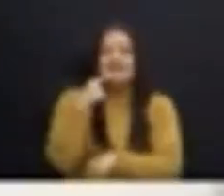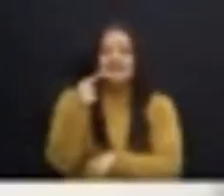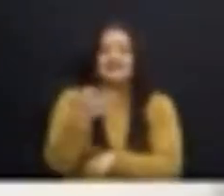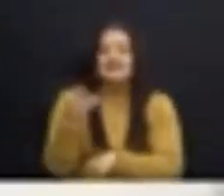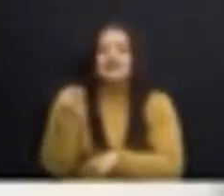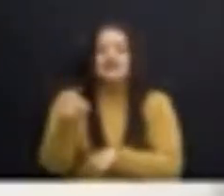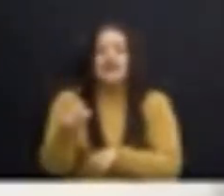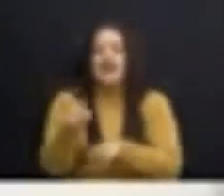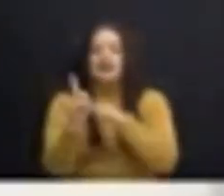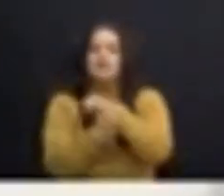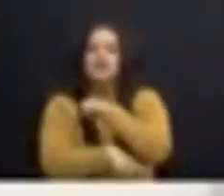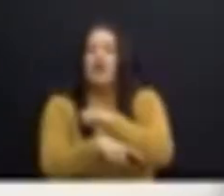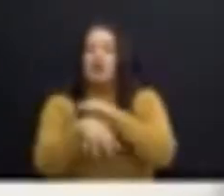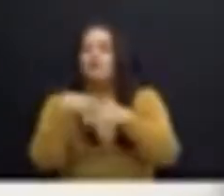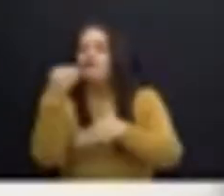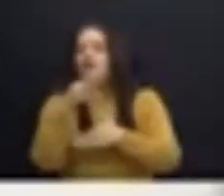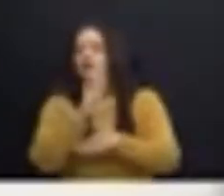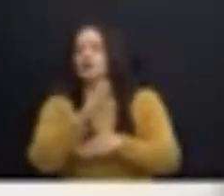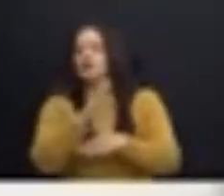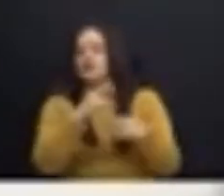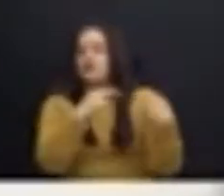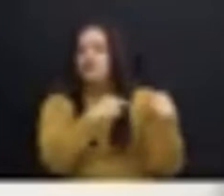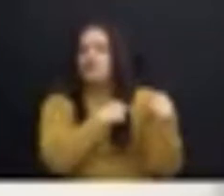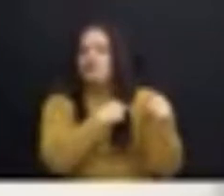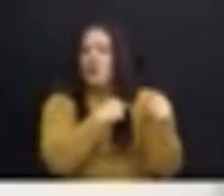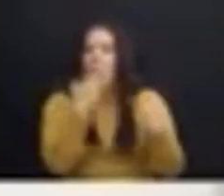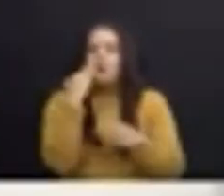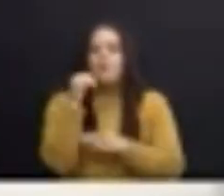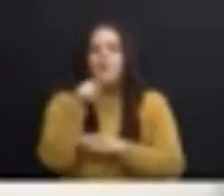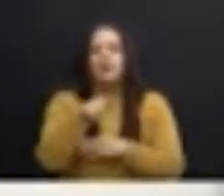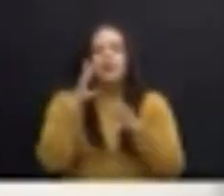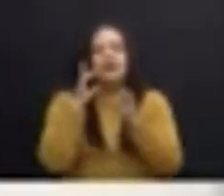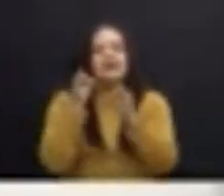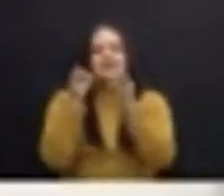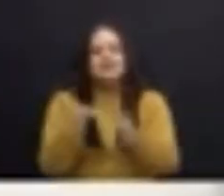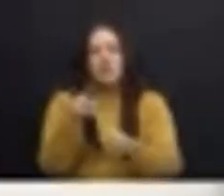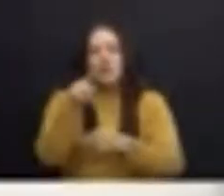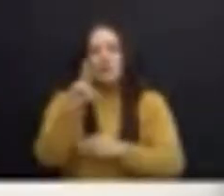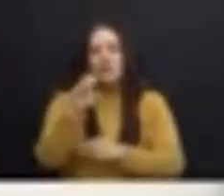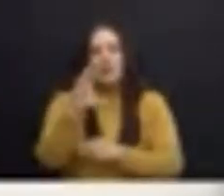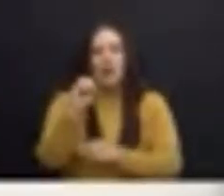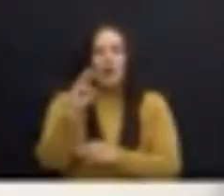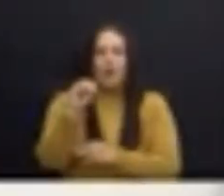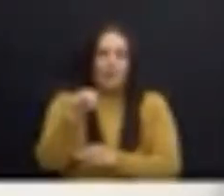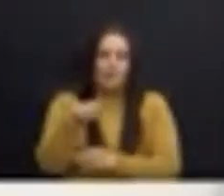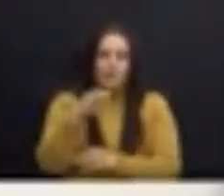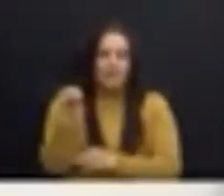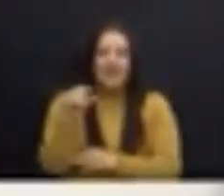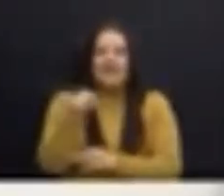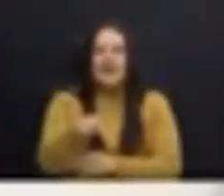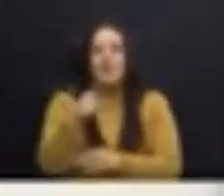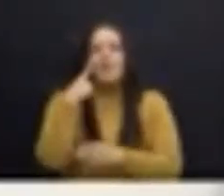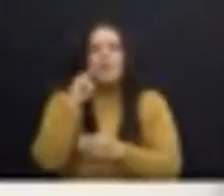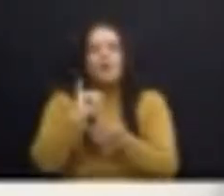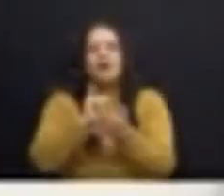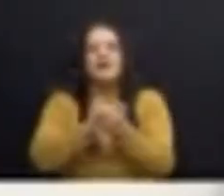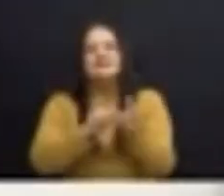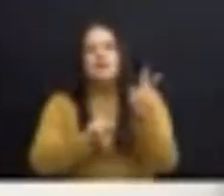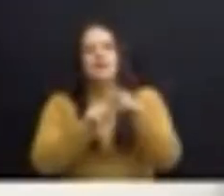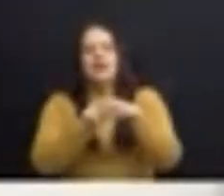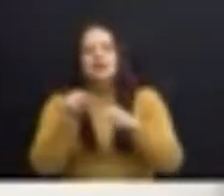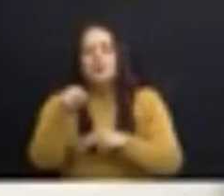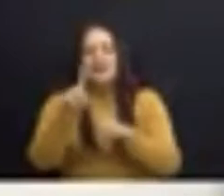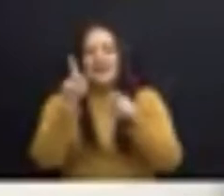estaba fuera de su competencia por ser una decisión de la Coprocom. Ante la inminente aplicación de la sanción,